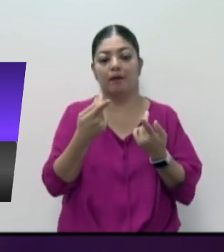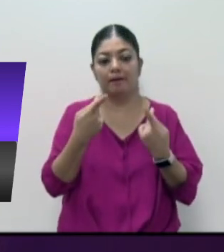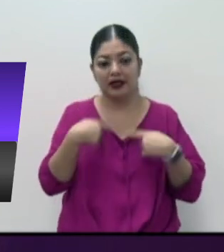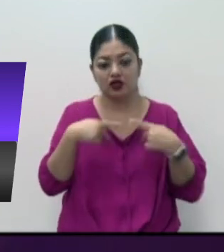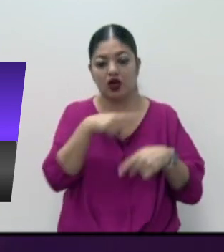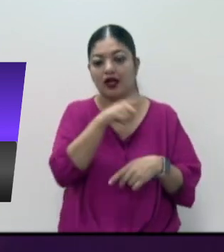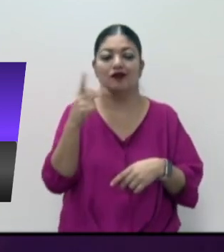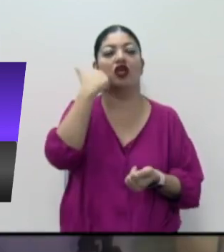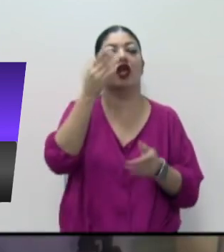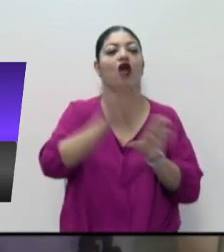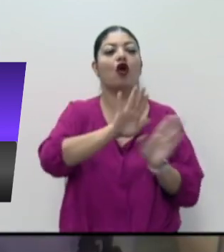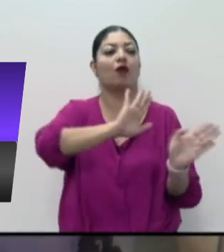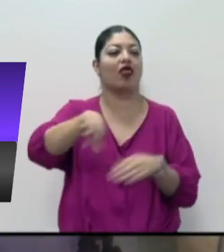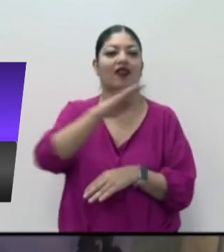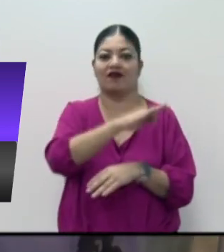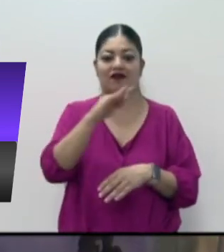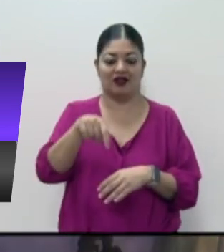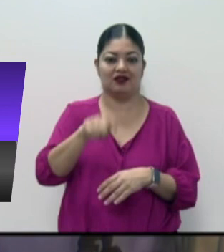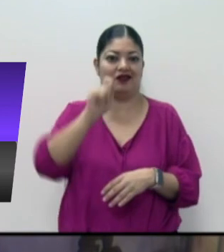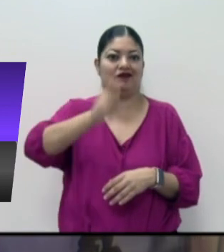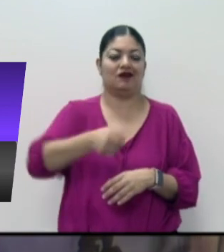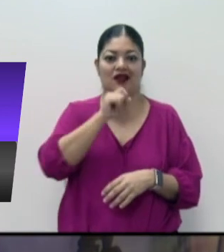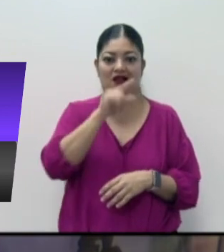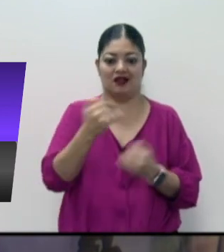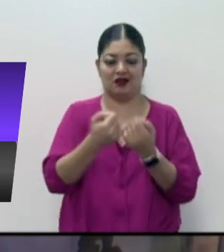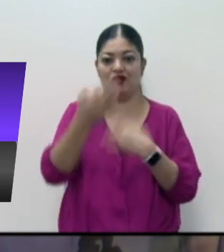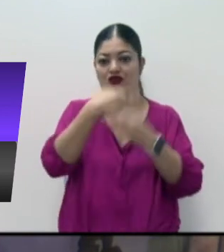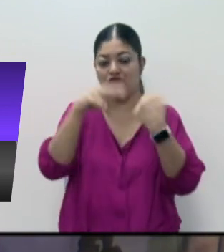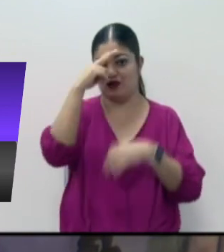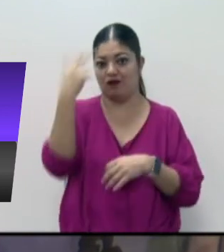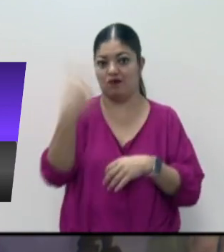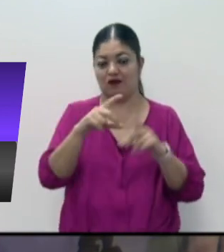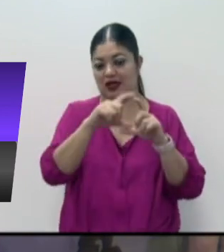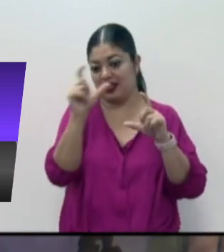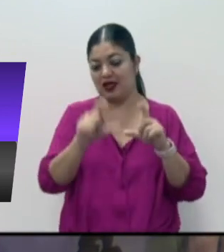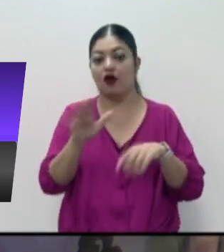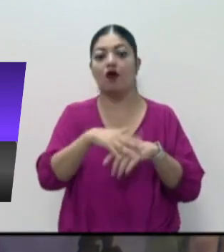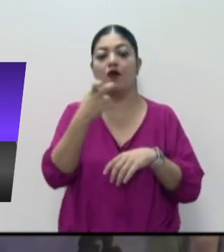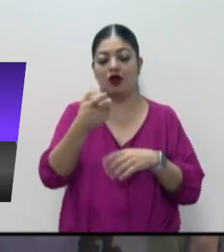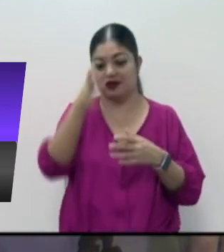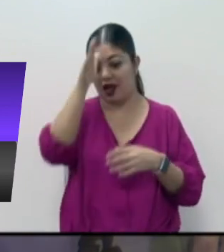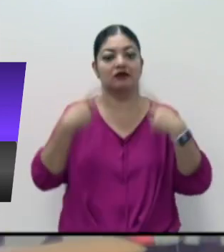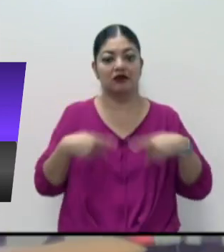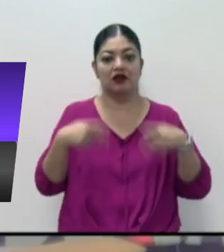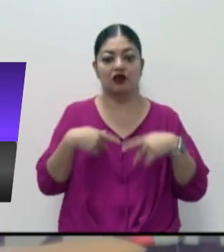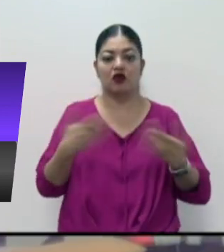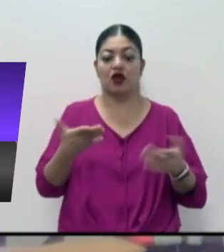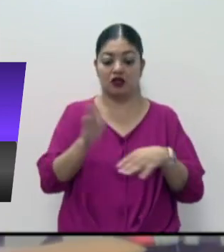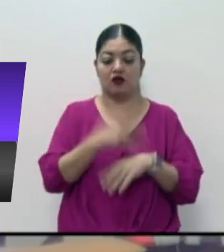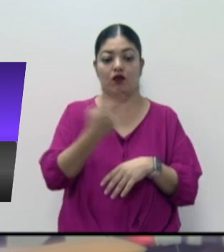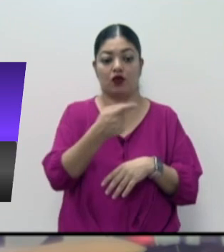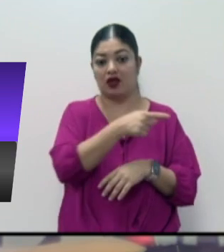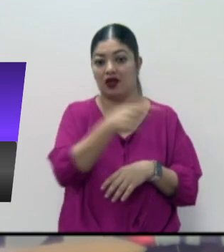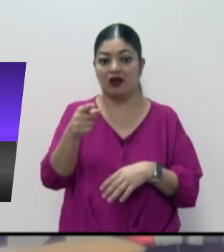del Congreso de Jalisco, la licenciada María Esparza Barajas, directora de administración y planeación del Congreso de la Unión. Fernando